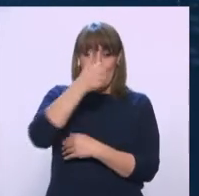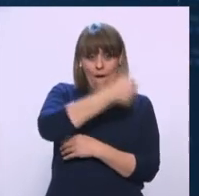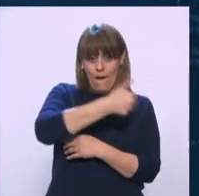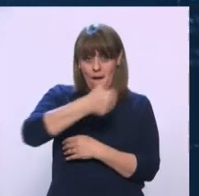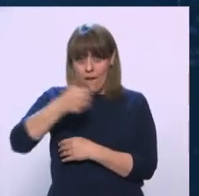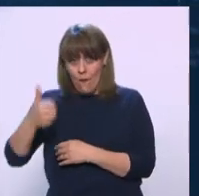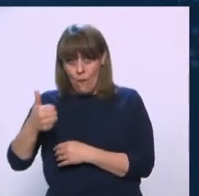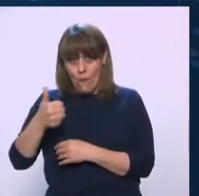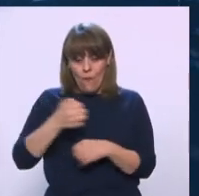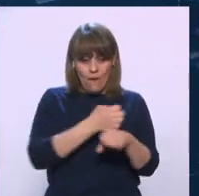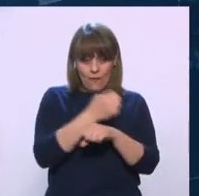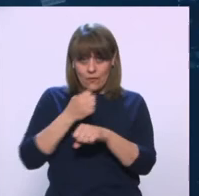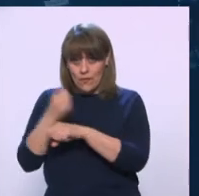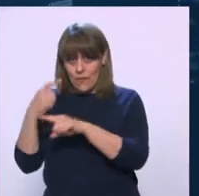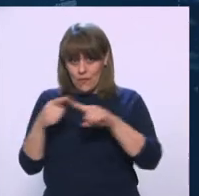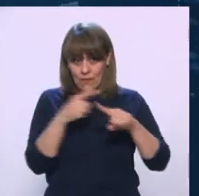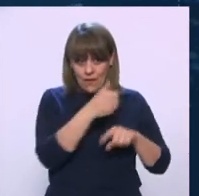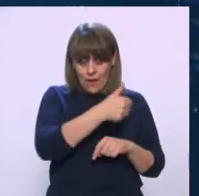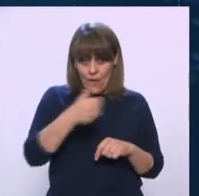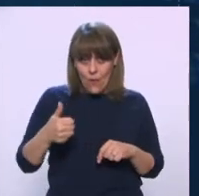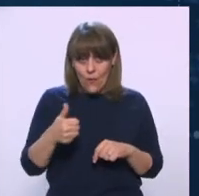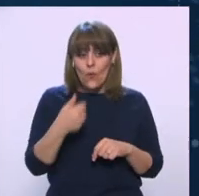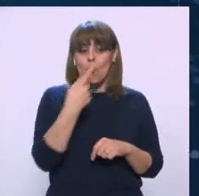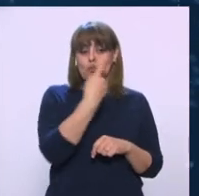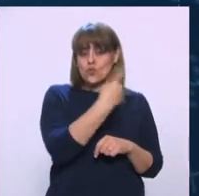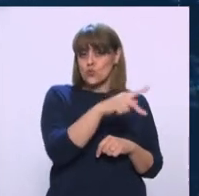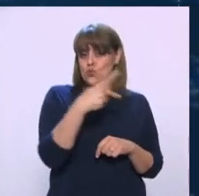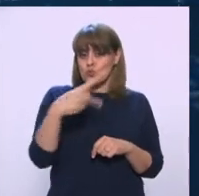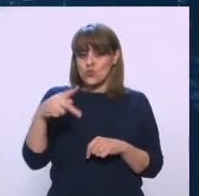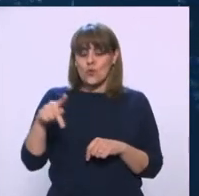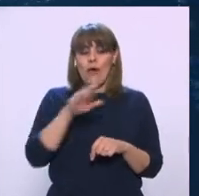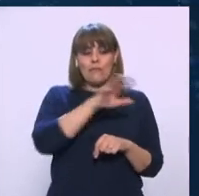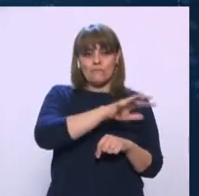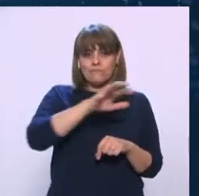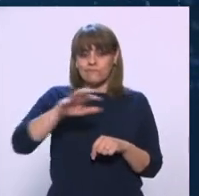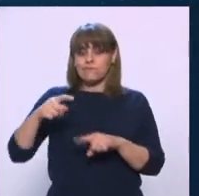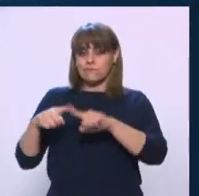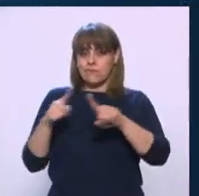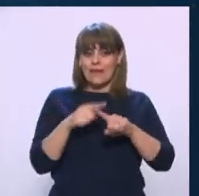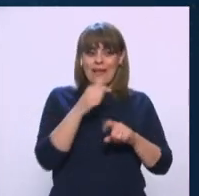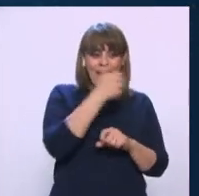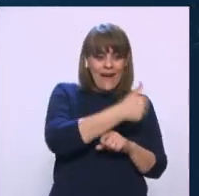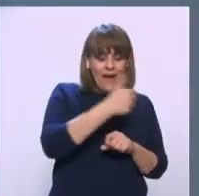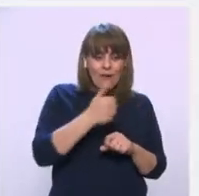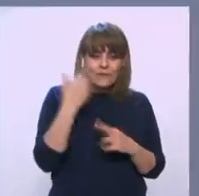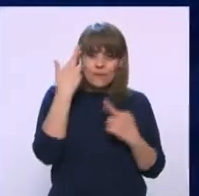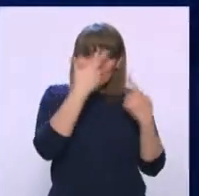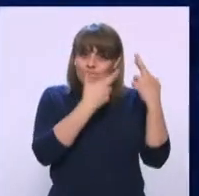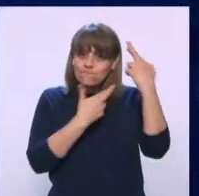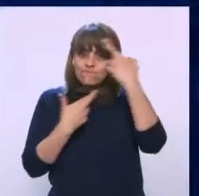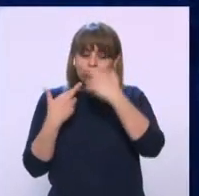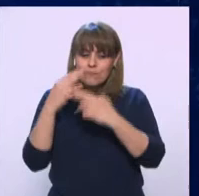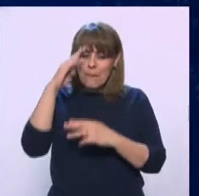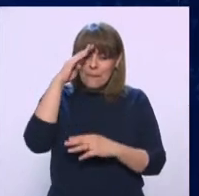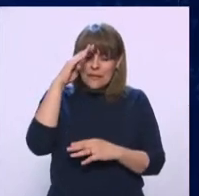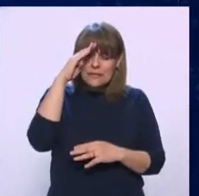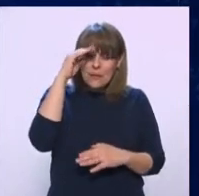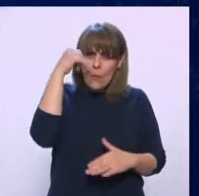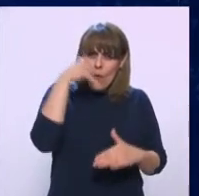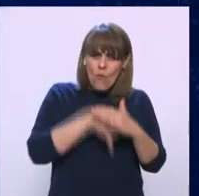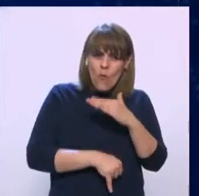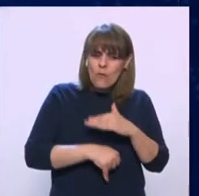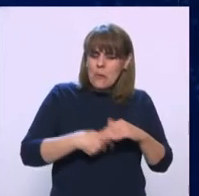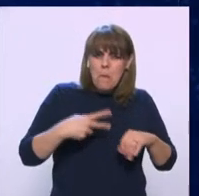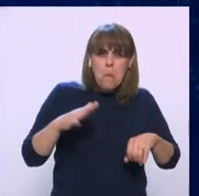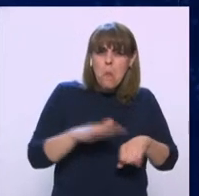estas entidades presenta características particulares y había que reflexionar en torno a qué es lo que se da que